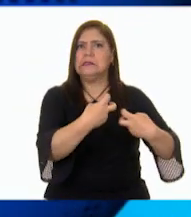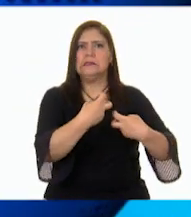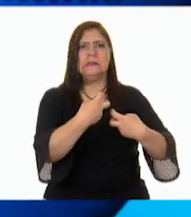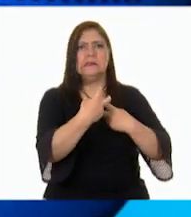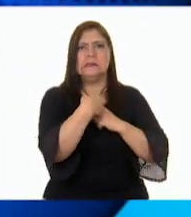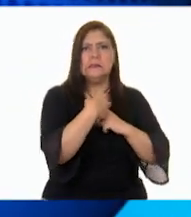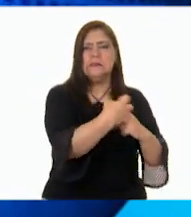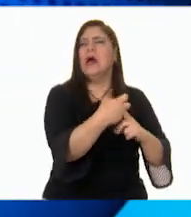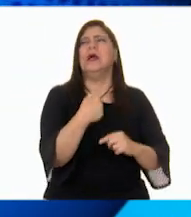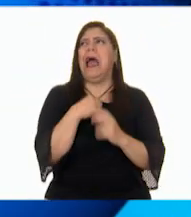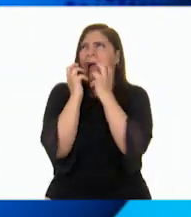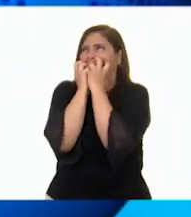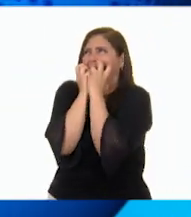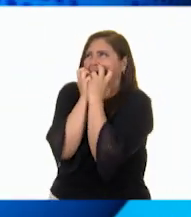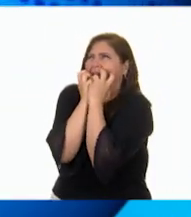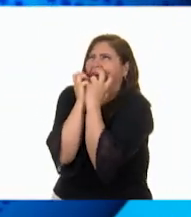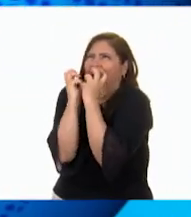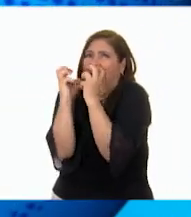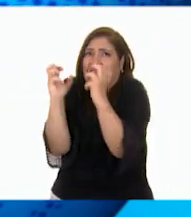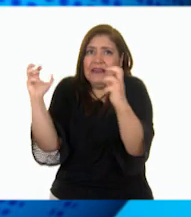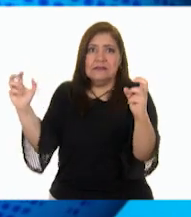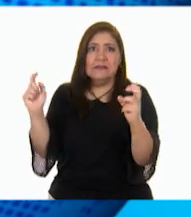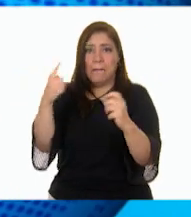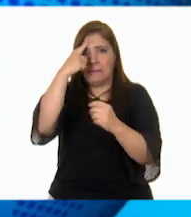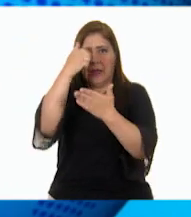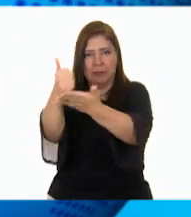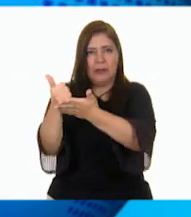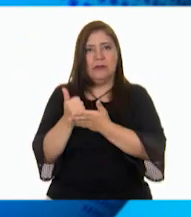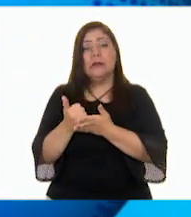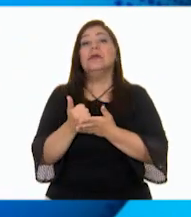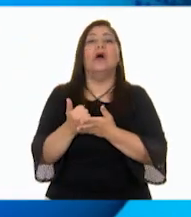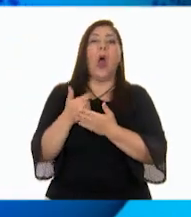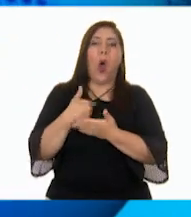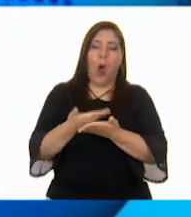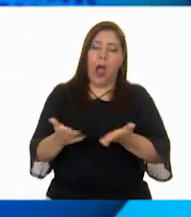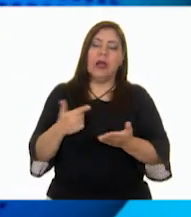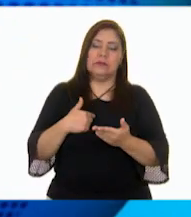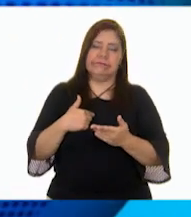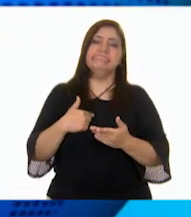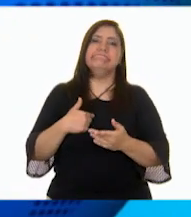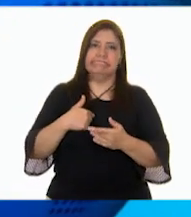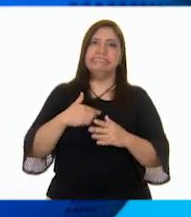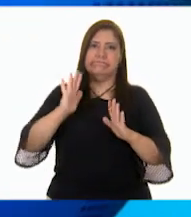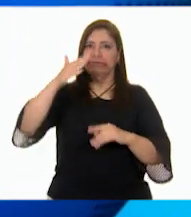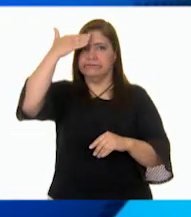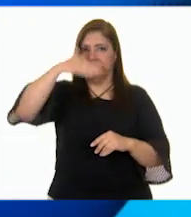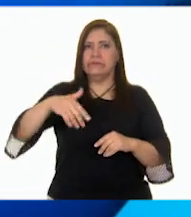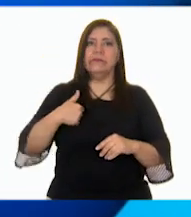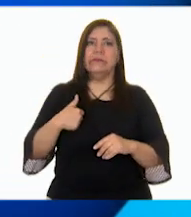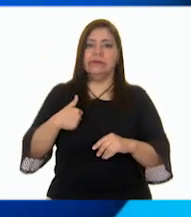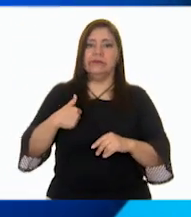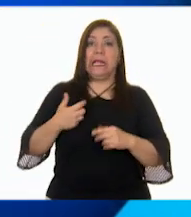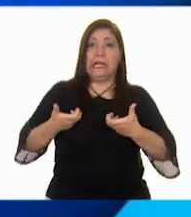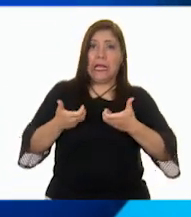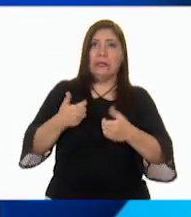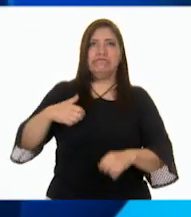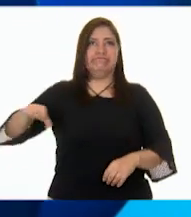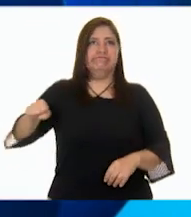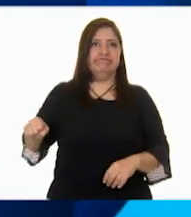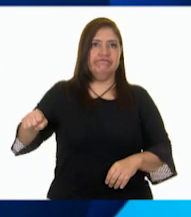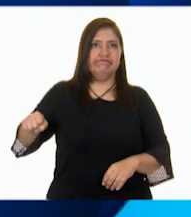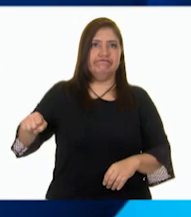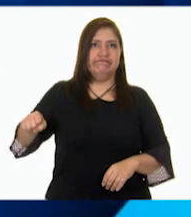fuerte y pedir ayuda. Ahora cuando voy a por la calle, siempre tomo de la mano a mi mamá.